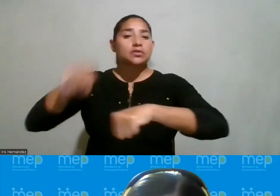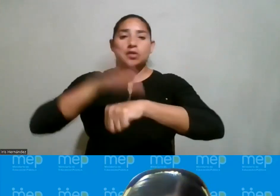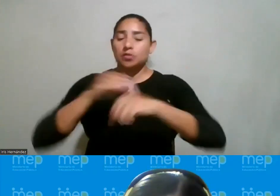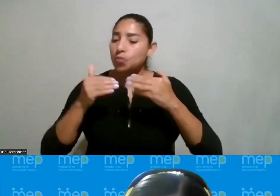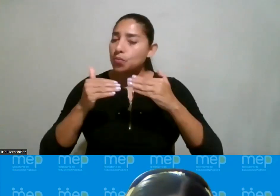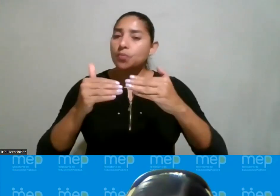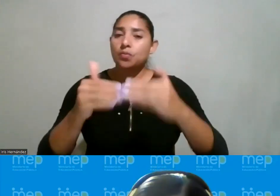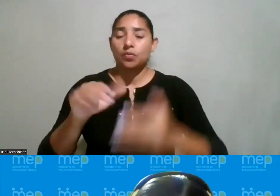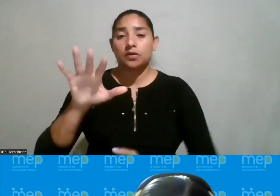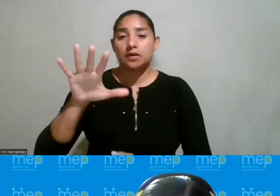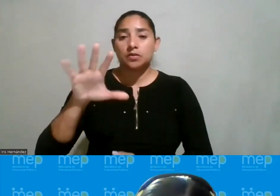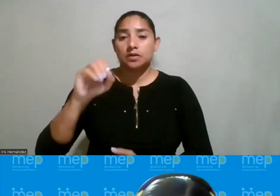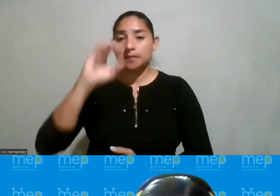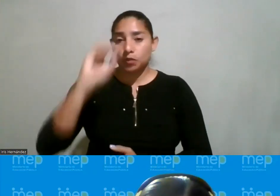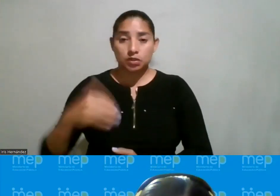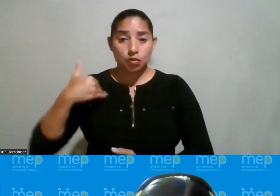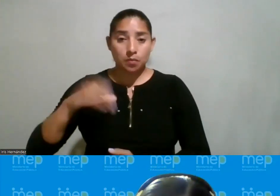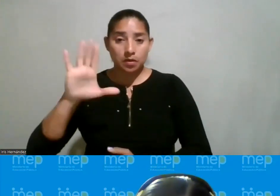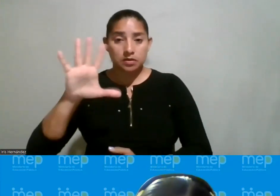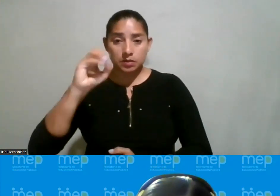% de hombres 50% de mujeres